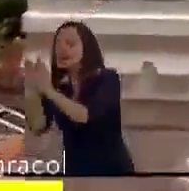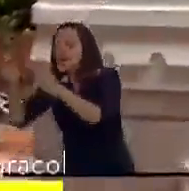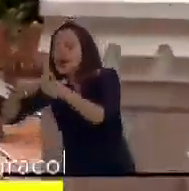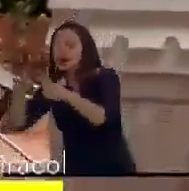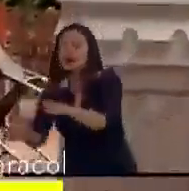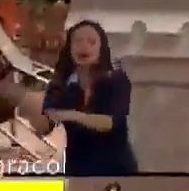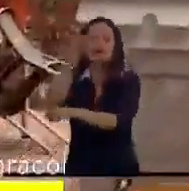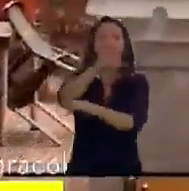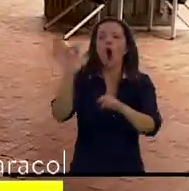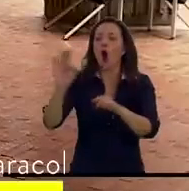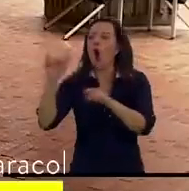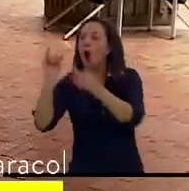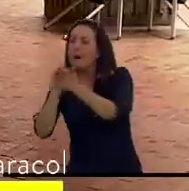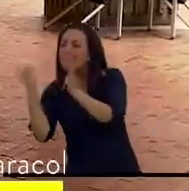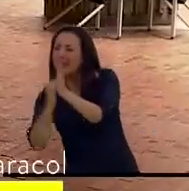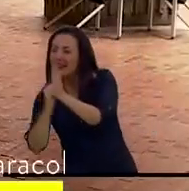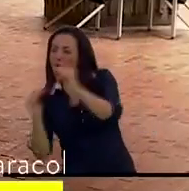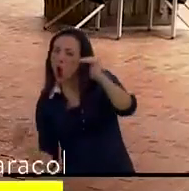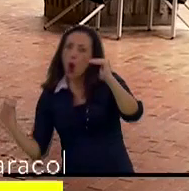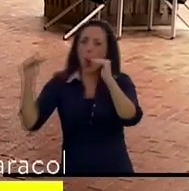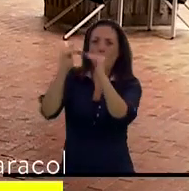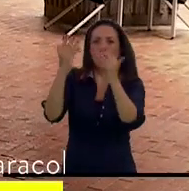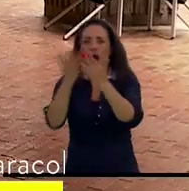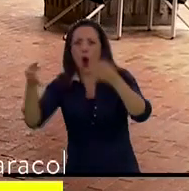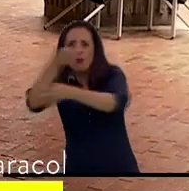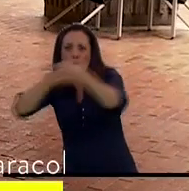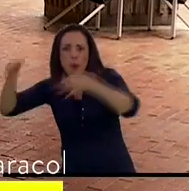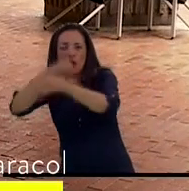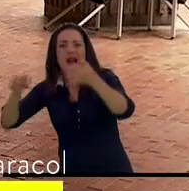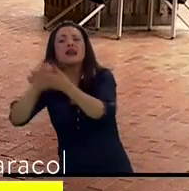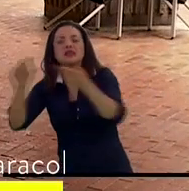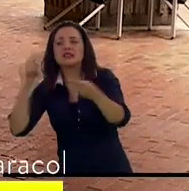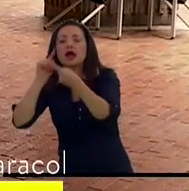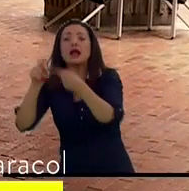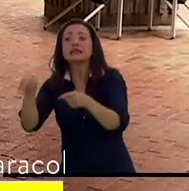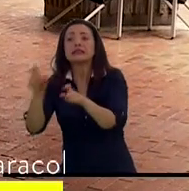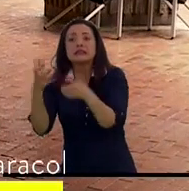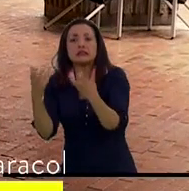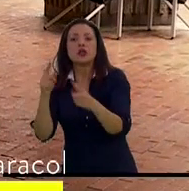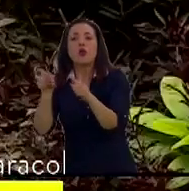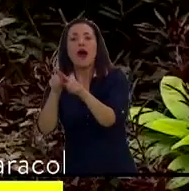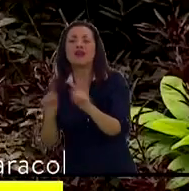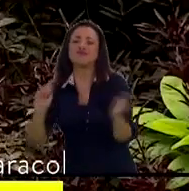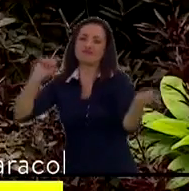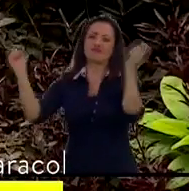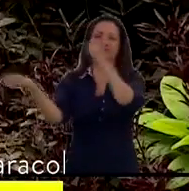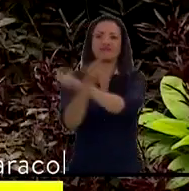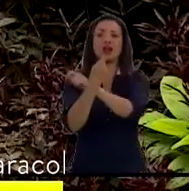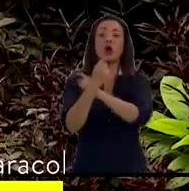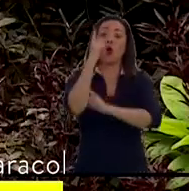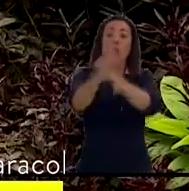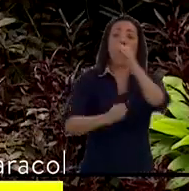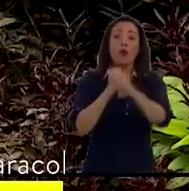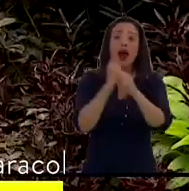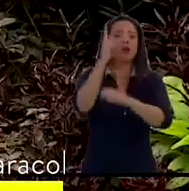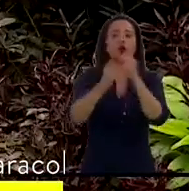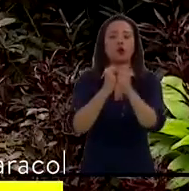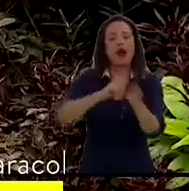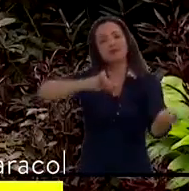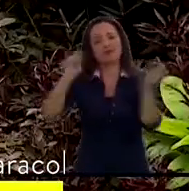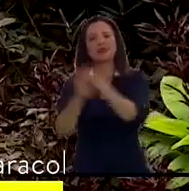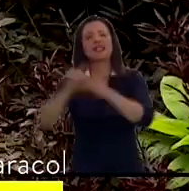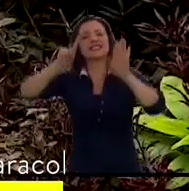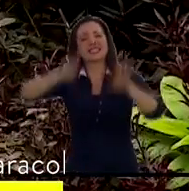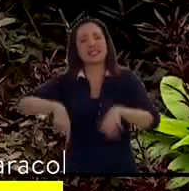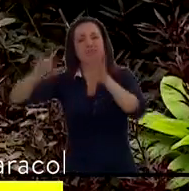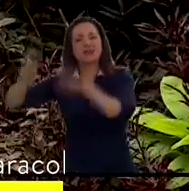otros. Pasar el programa de Derecho de anual a semestral es uno de ellos. Los costos de la matrícula, que no es igual el costo pagar